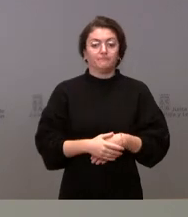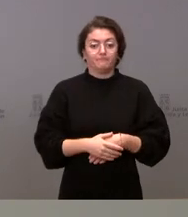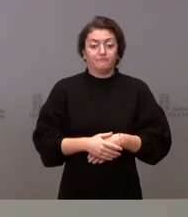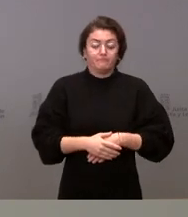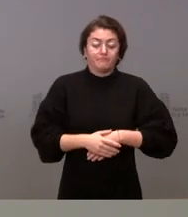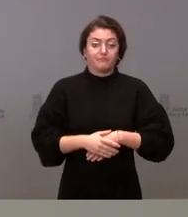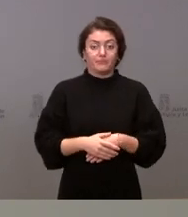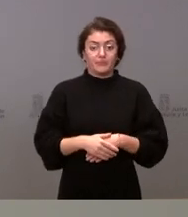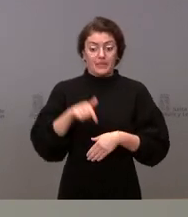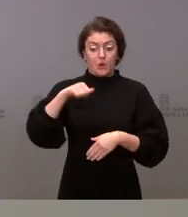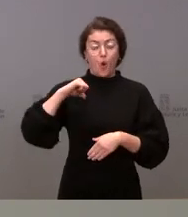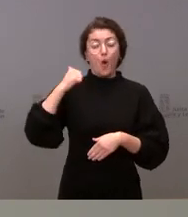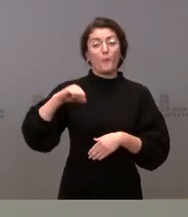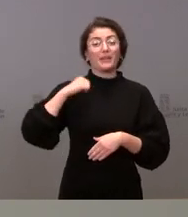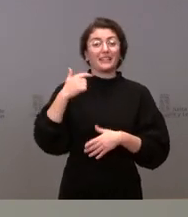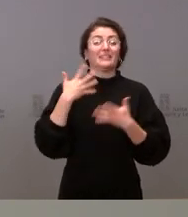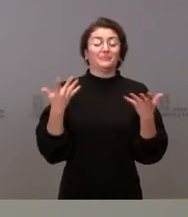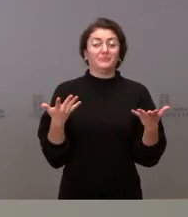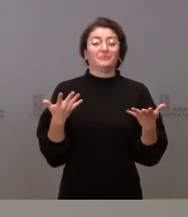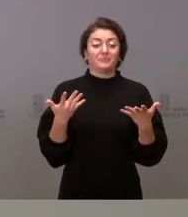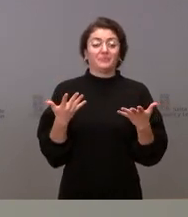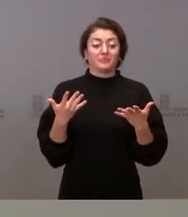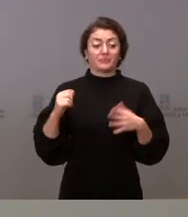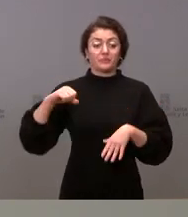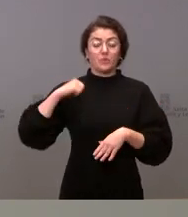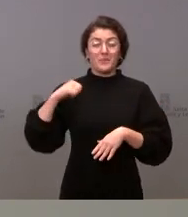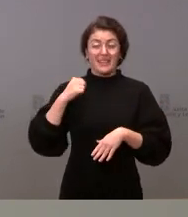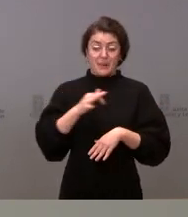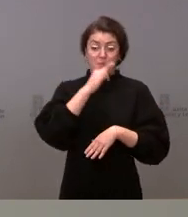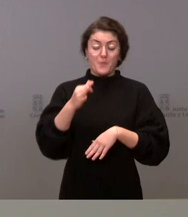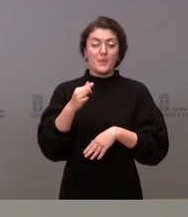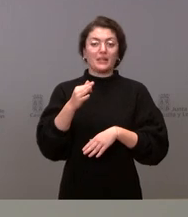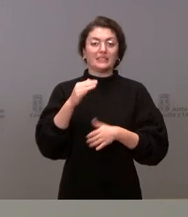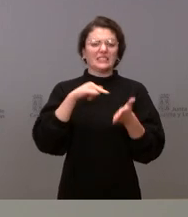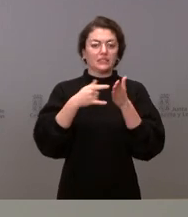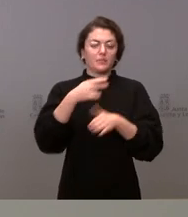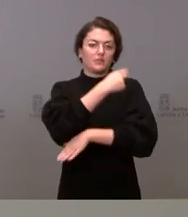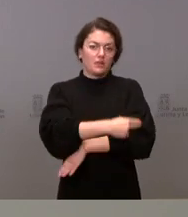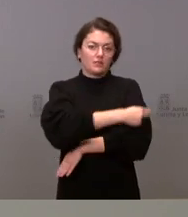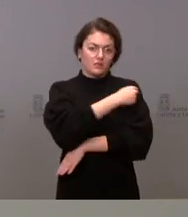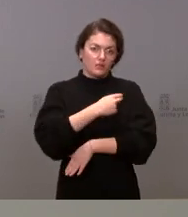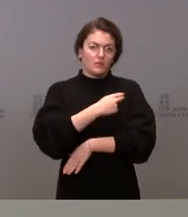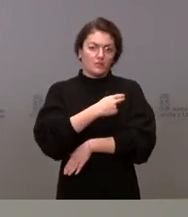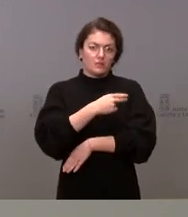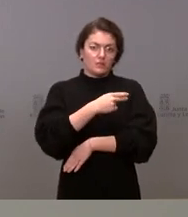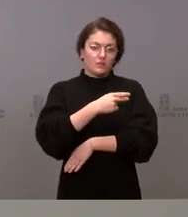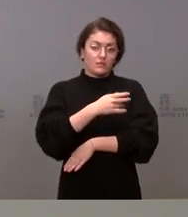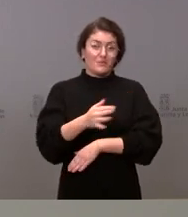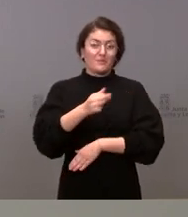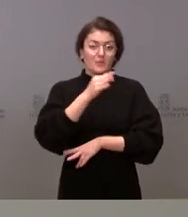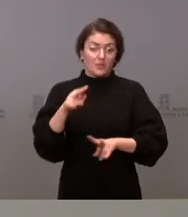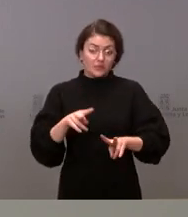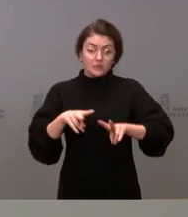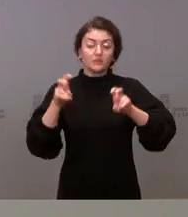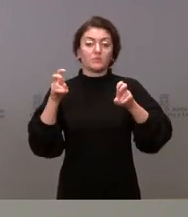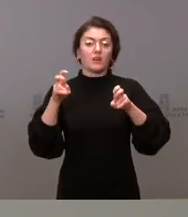hospitales y sobre todo el sistema sanitario y sobre todo en relación a la enfermedad grave y el